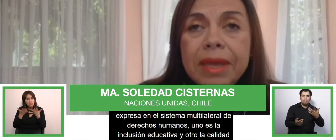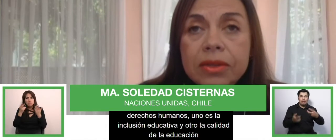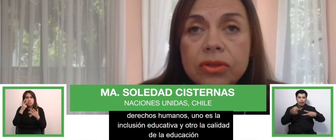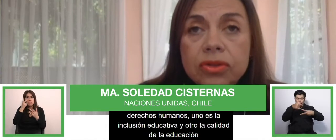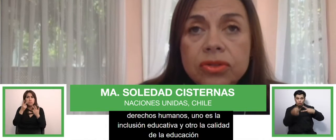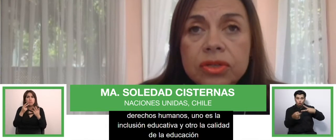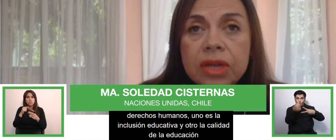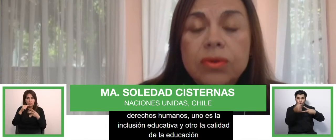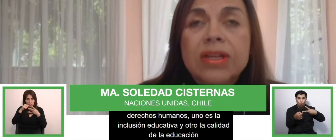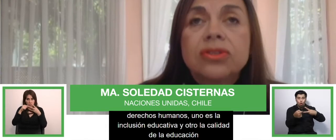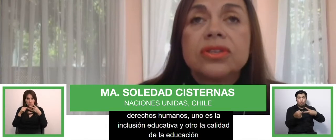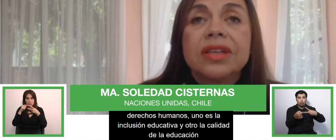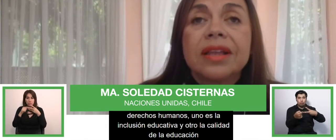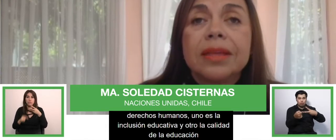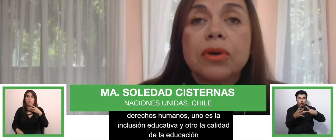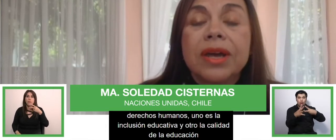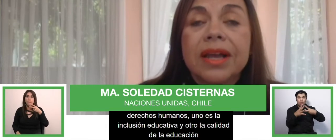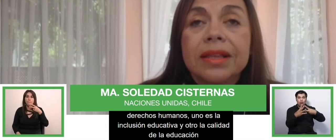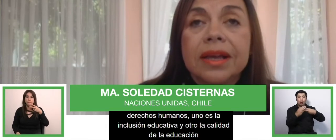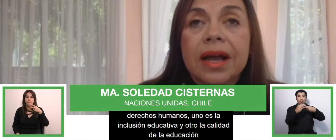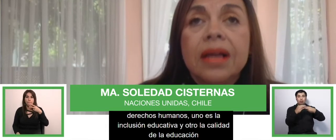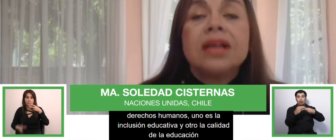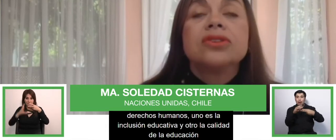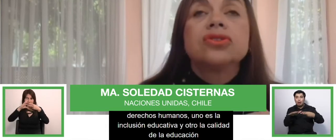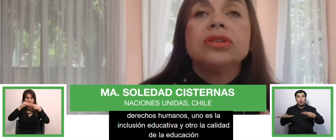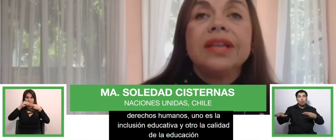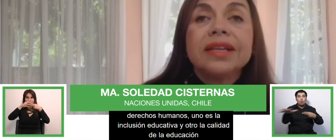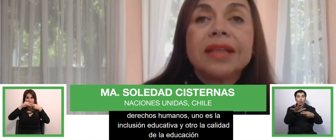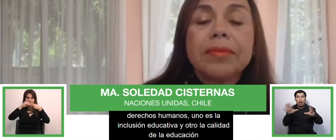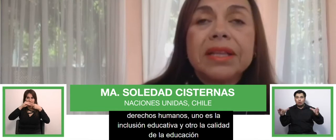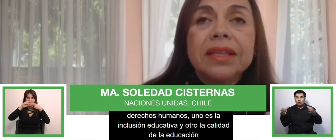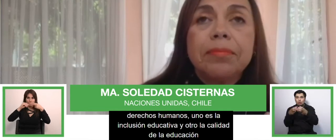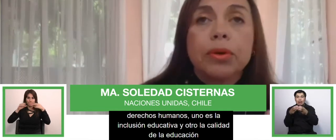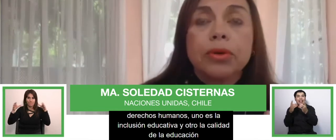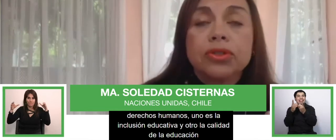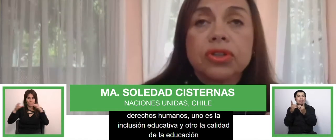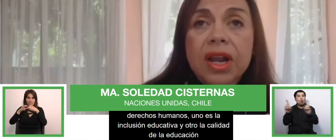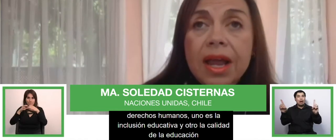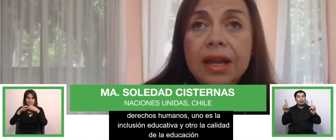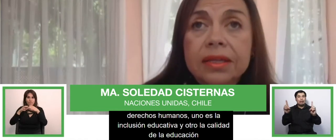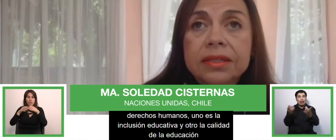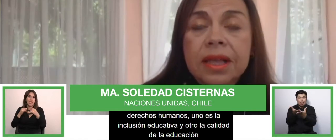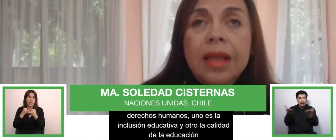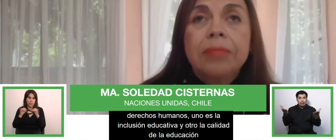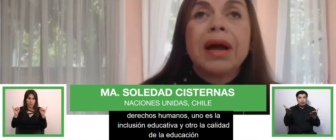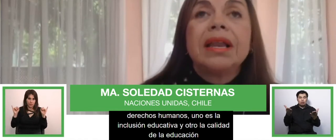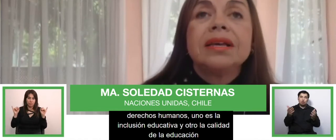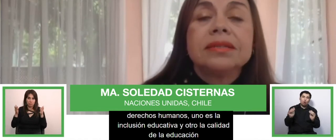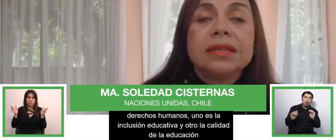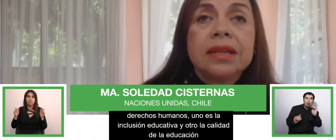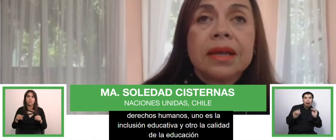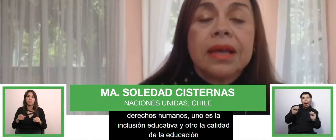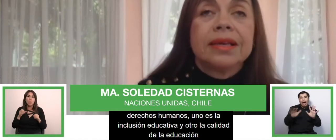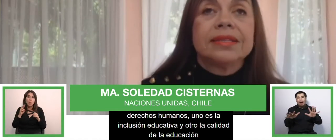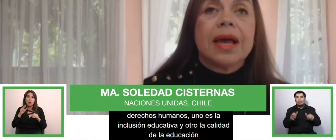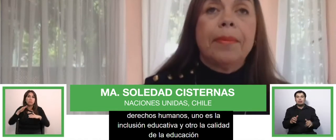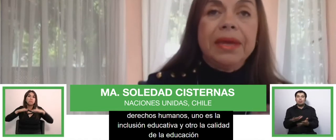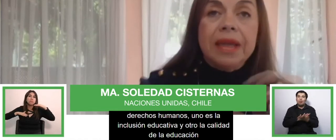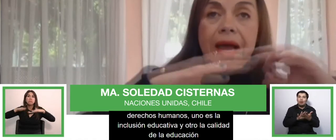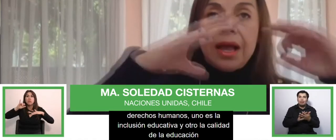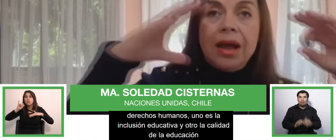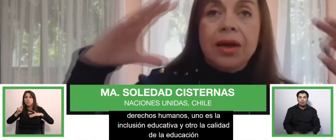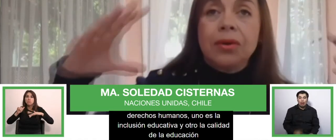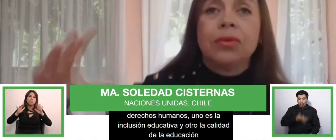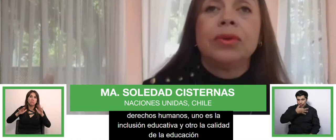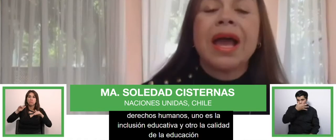elementos en una sociedad democrática son directamente proporcionales. Vale decir que se